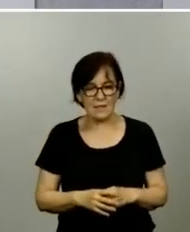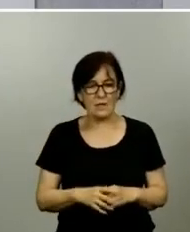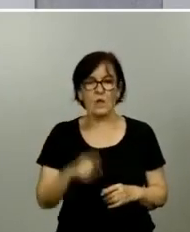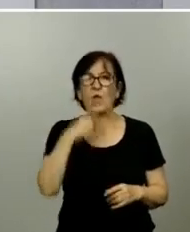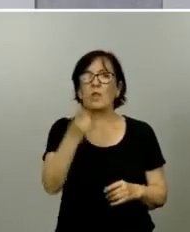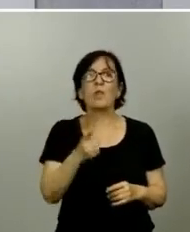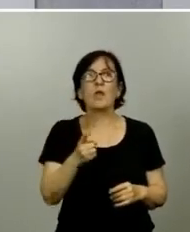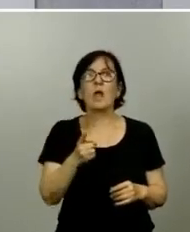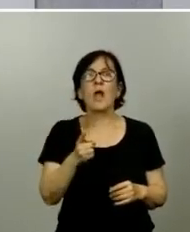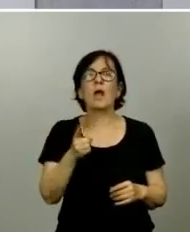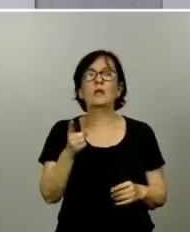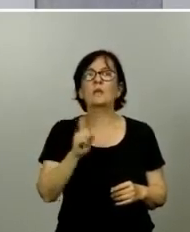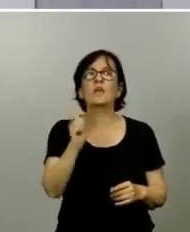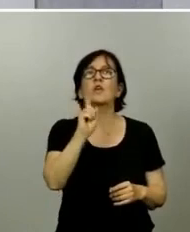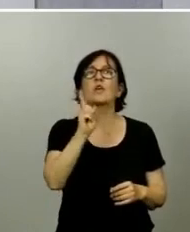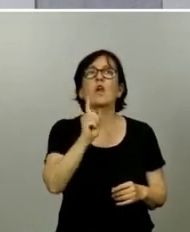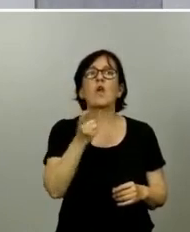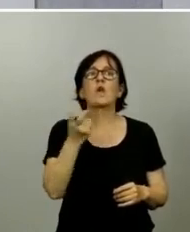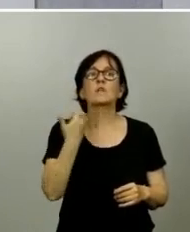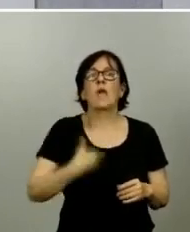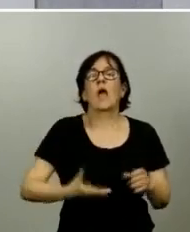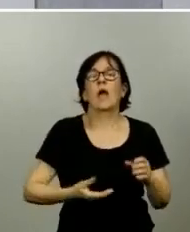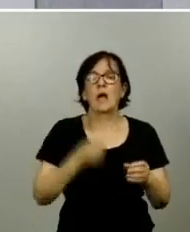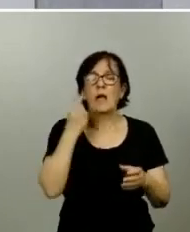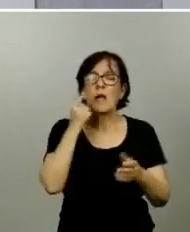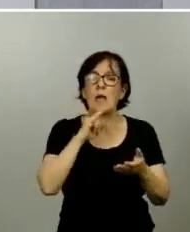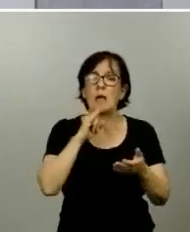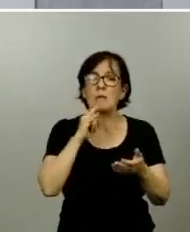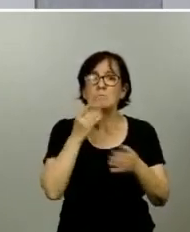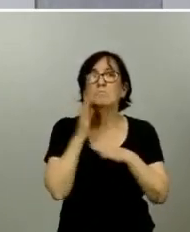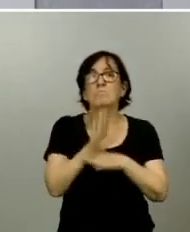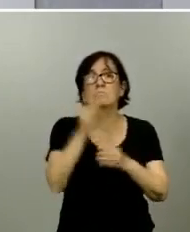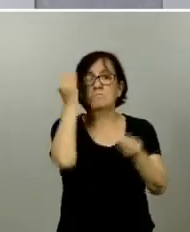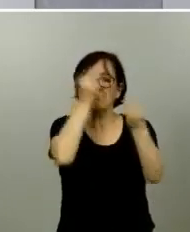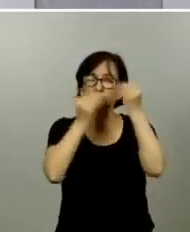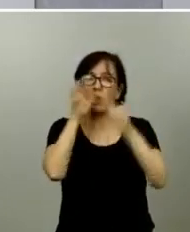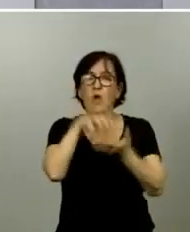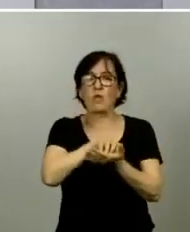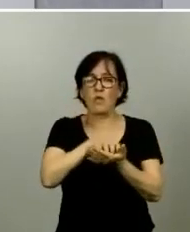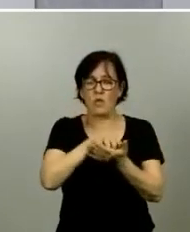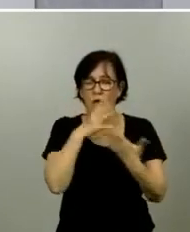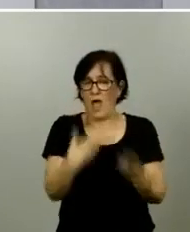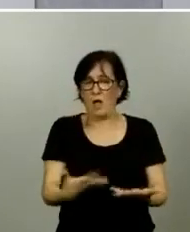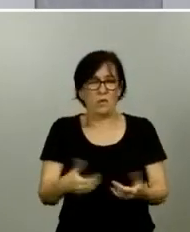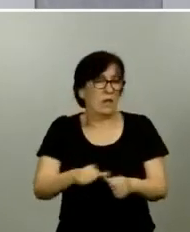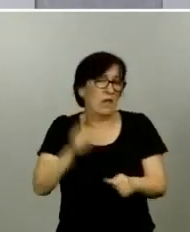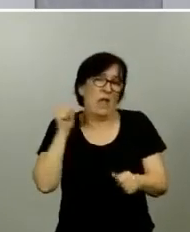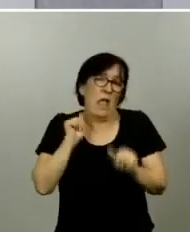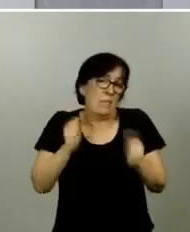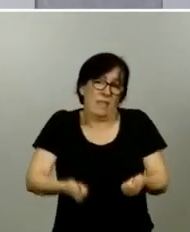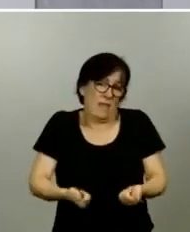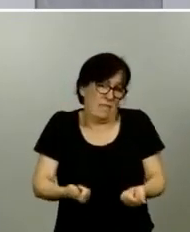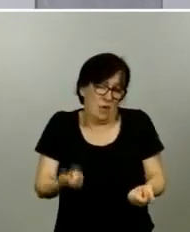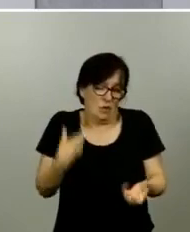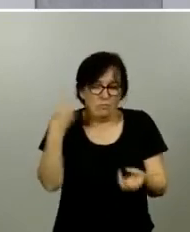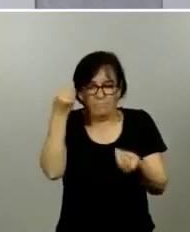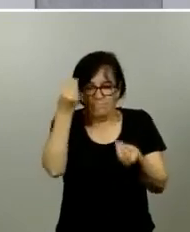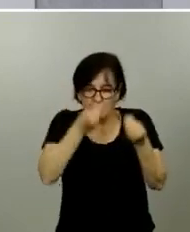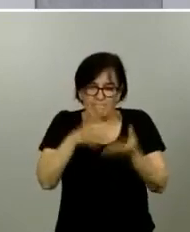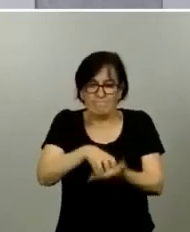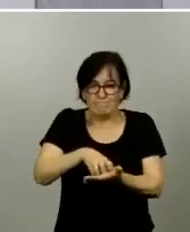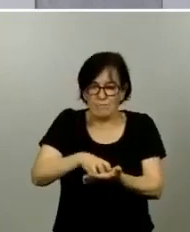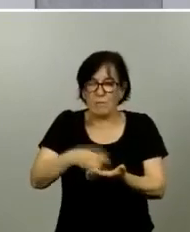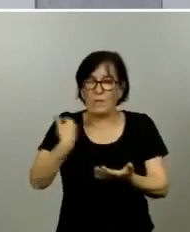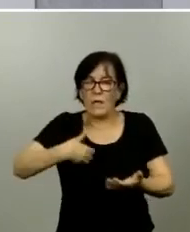a verlas y que es cierto que plantea las dudas que tenemos todos no ahora sino desde el principio a medida que vamos conociendo el